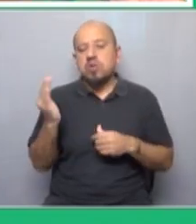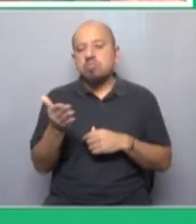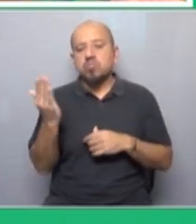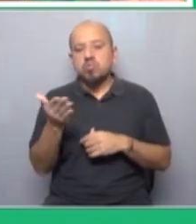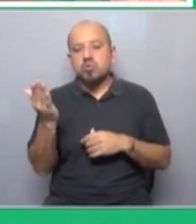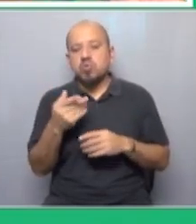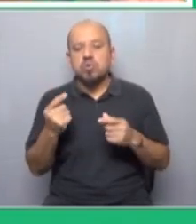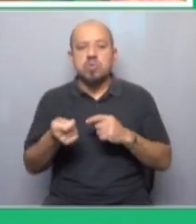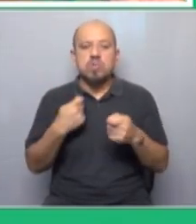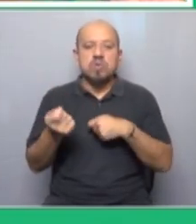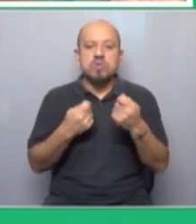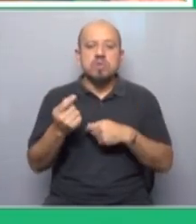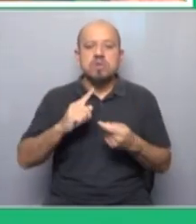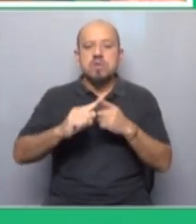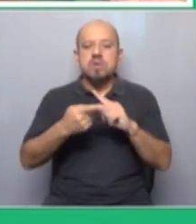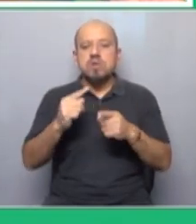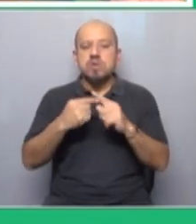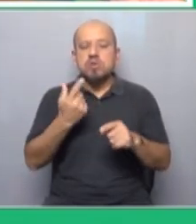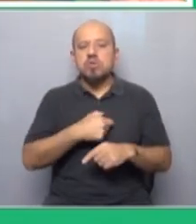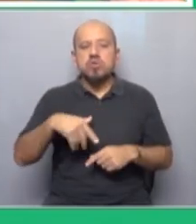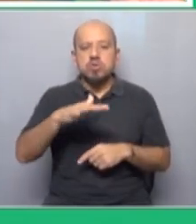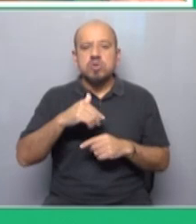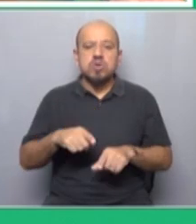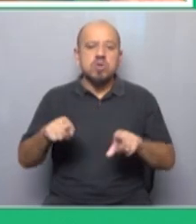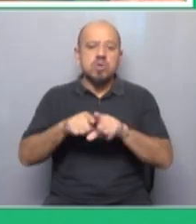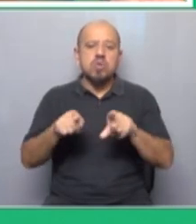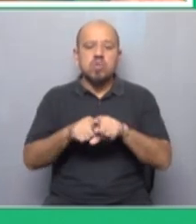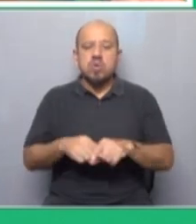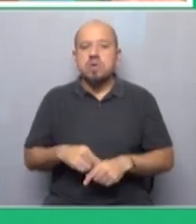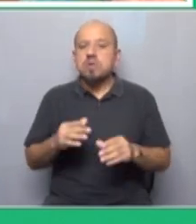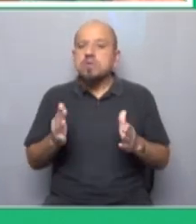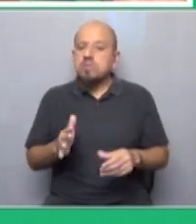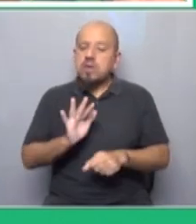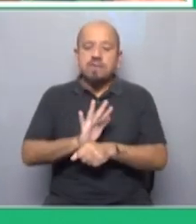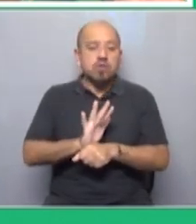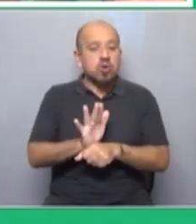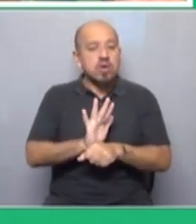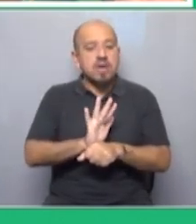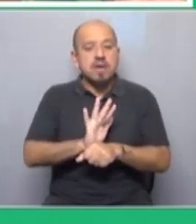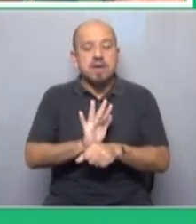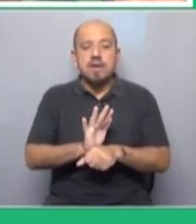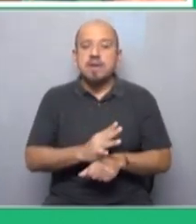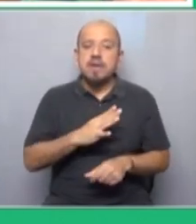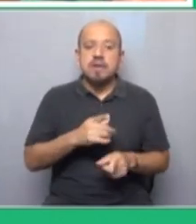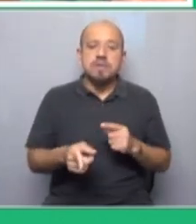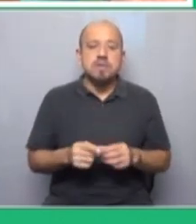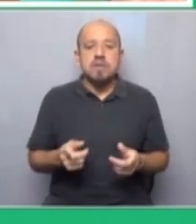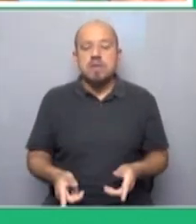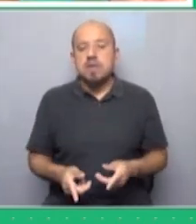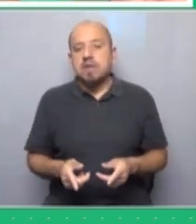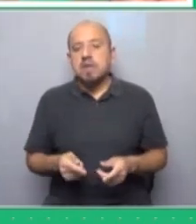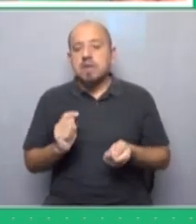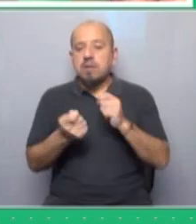comercio incluso las relaciones sociales lo mismo puede pasar en la biología que puede estar cerca de que hayan cambios impresionantes